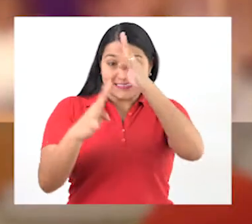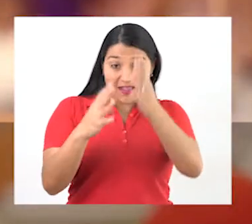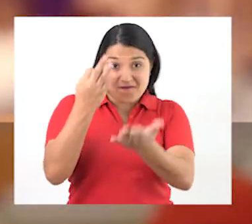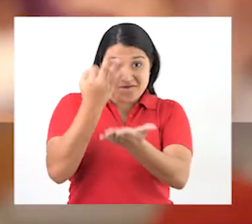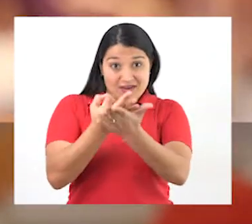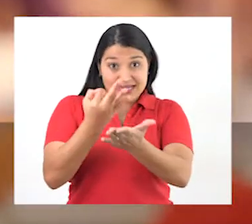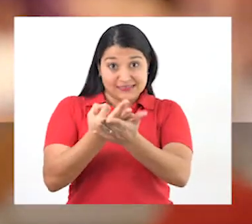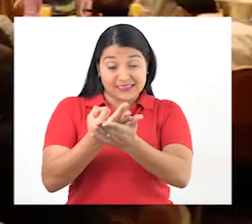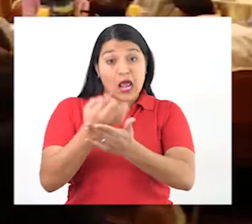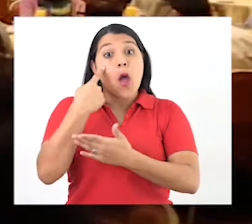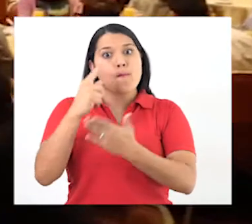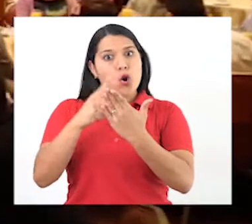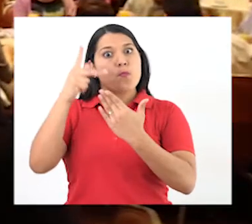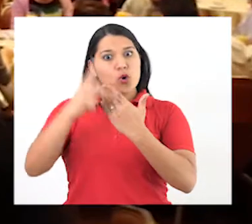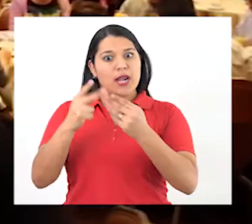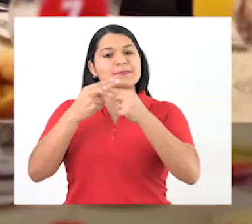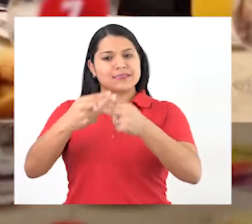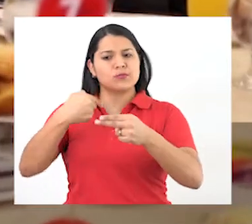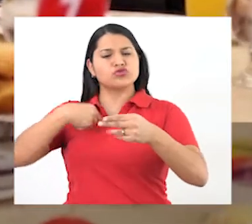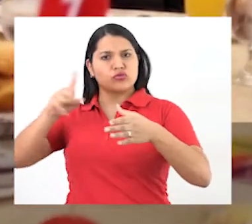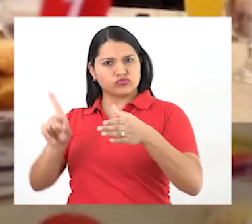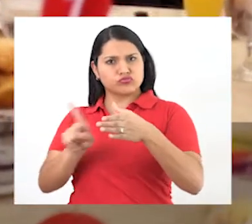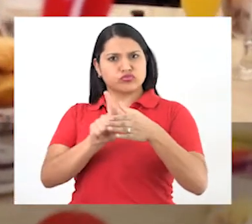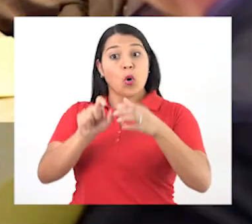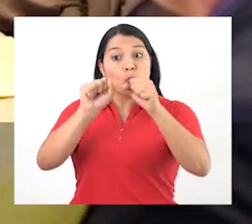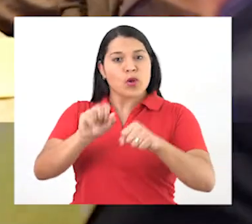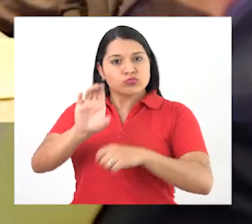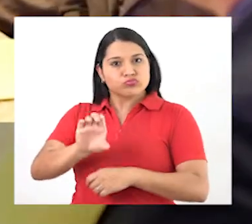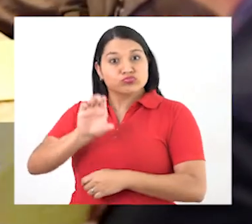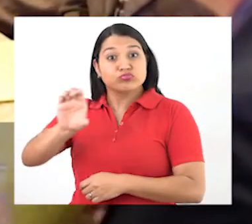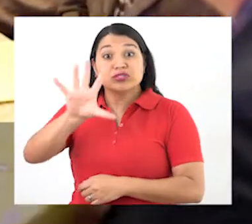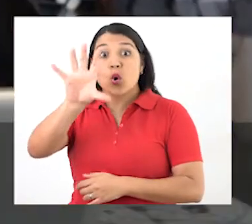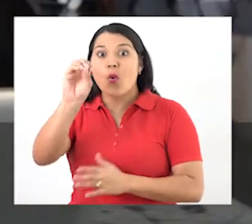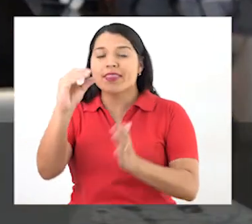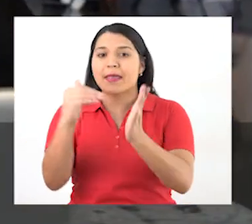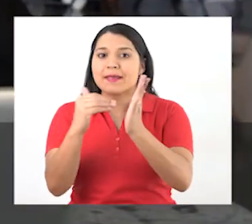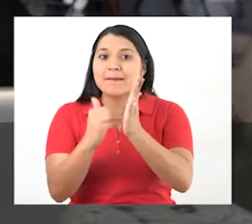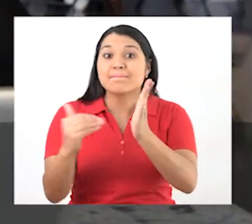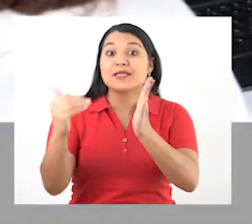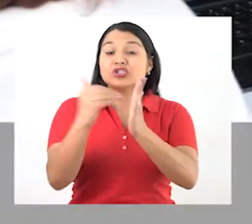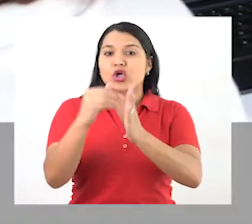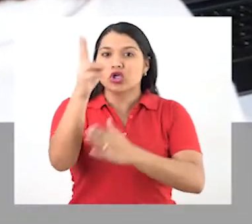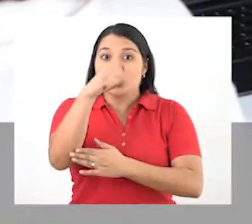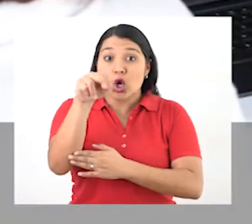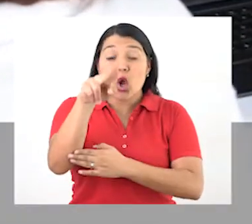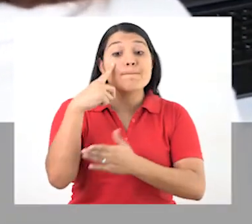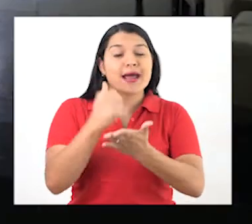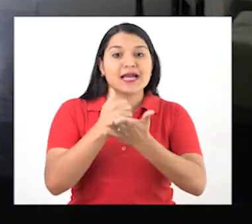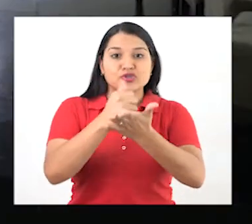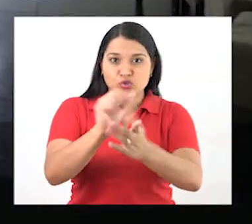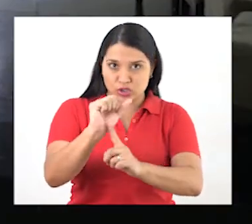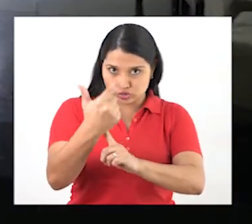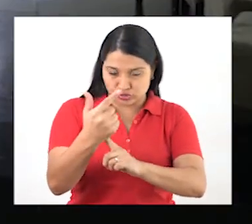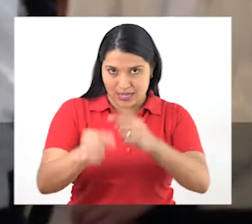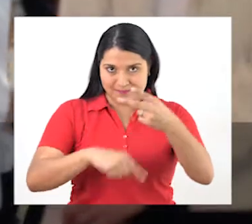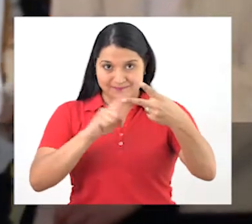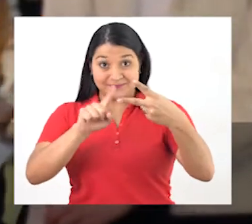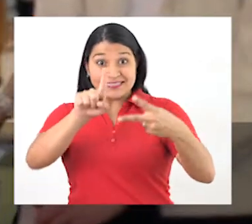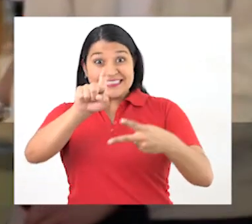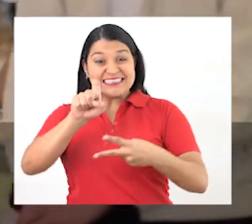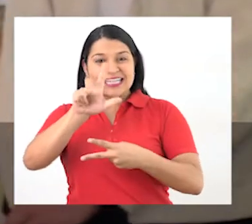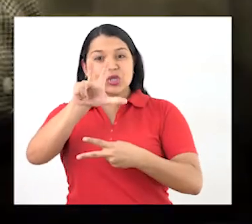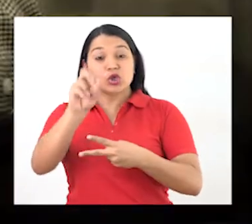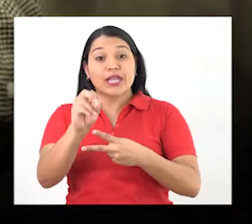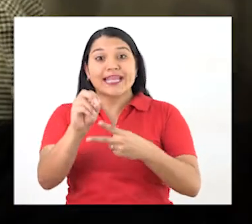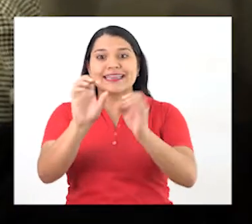Gracias a YoMeUno, hemos podido invertir 1.000 millones en causas sociales. 130